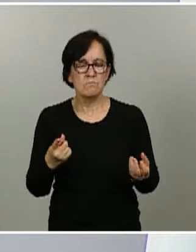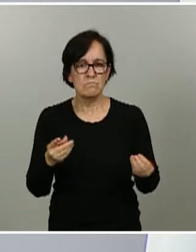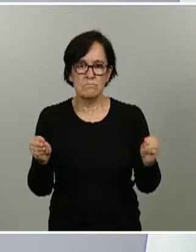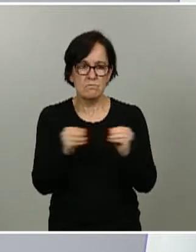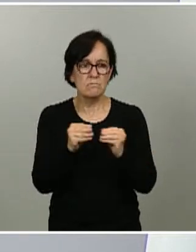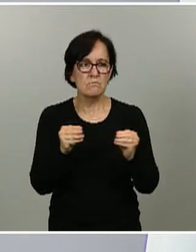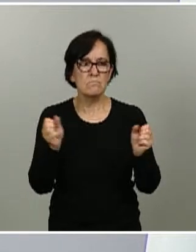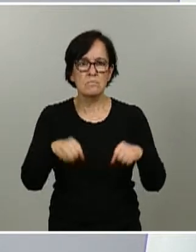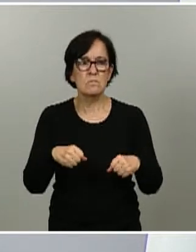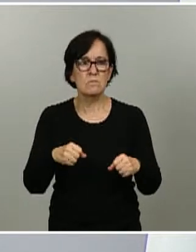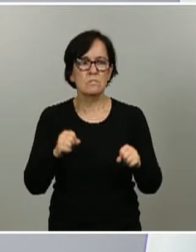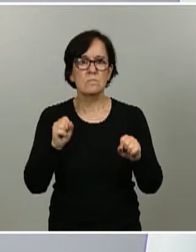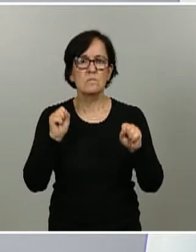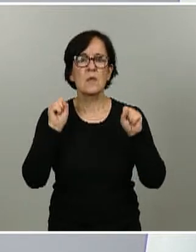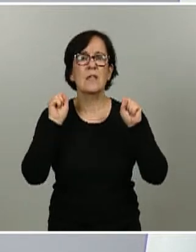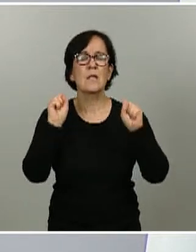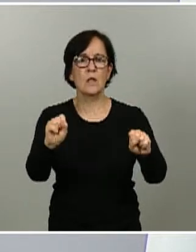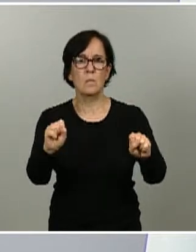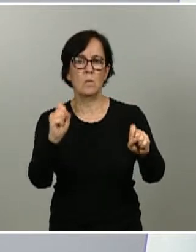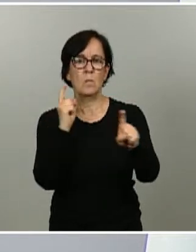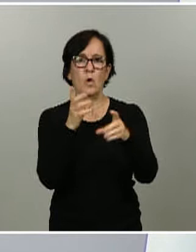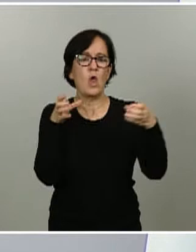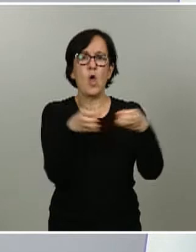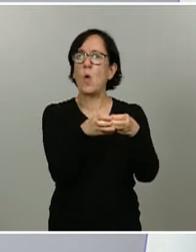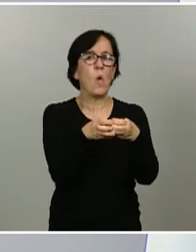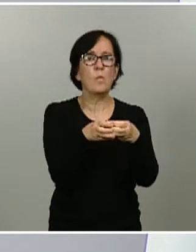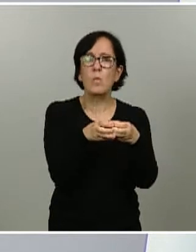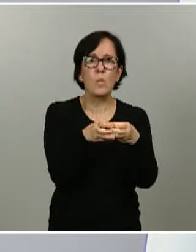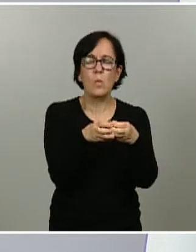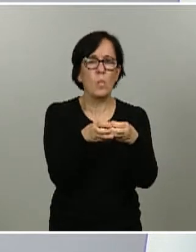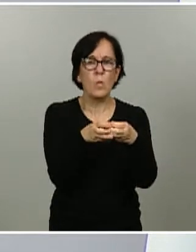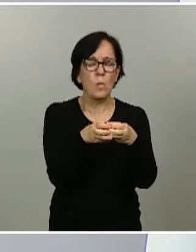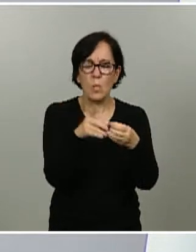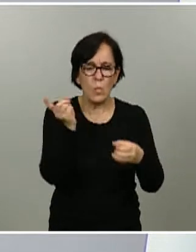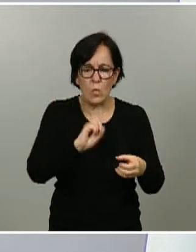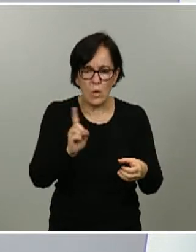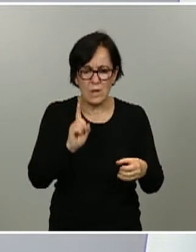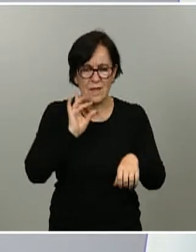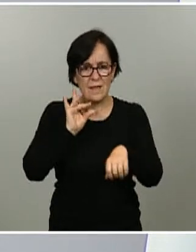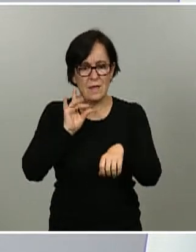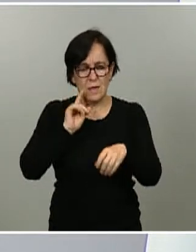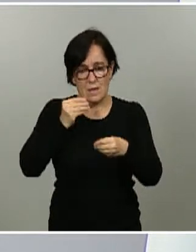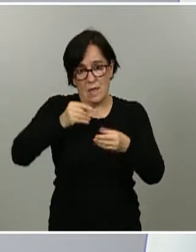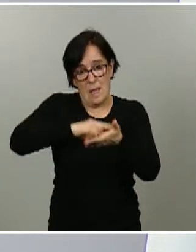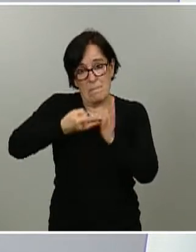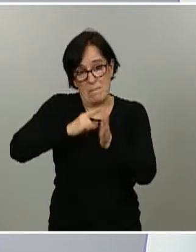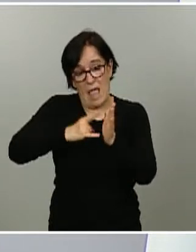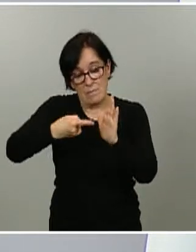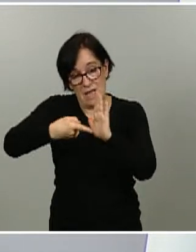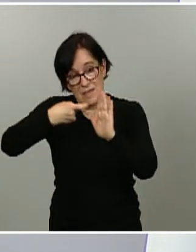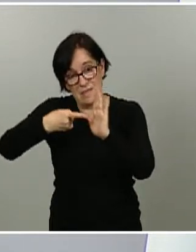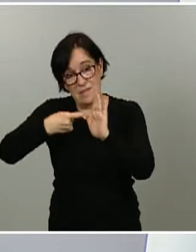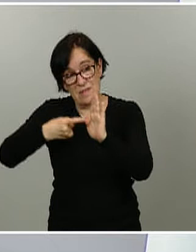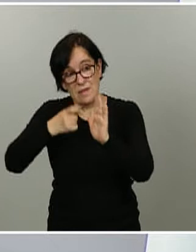inmunidad de grupo y efectivamente el plan, todo el plan de trabajo para el desescalado estaba basado en esta